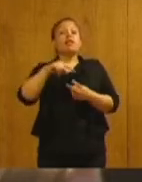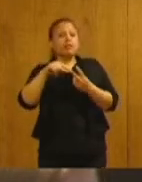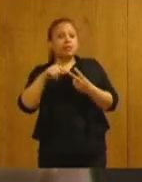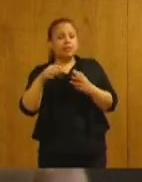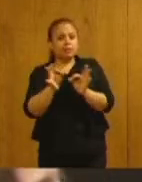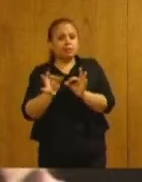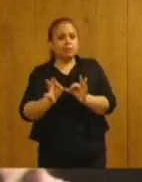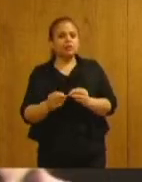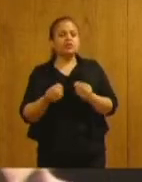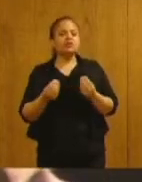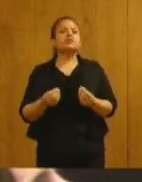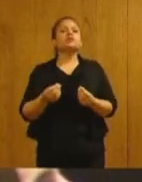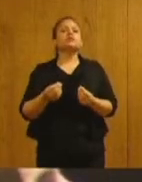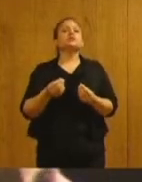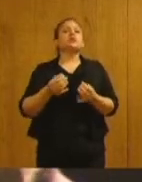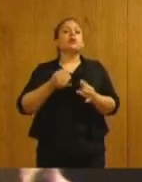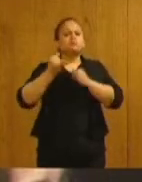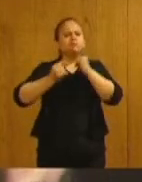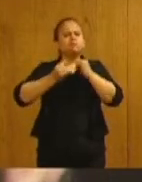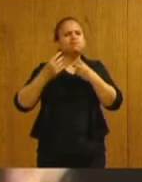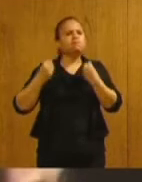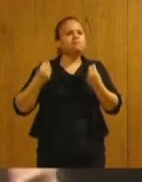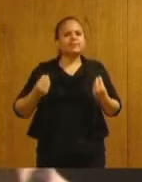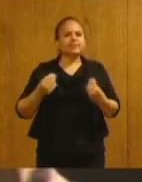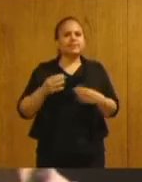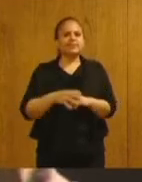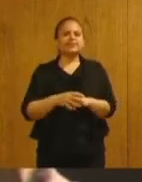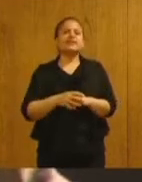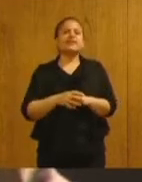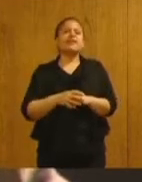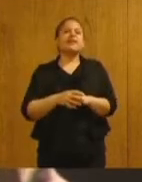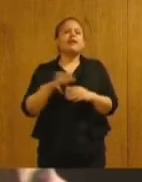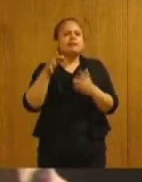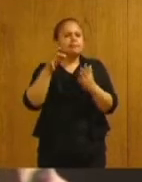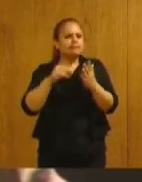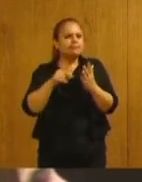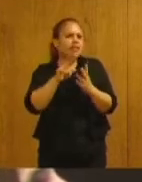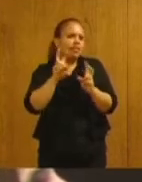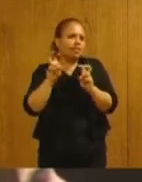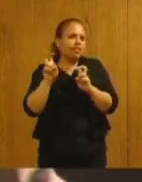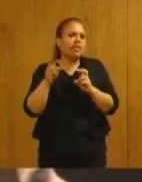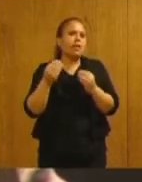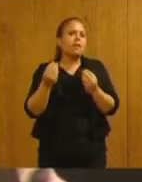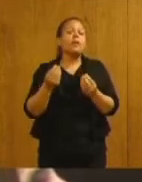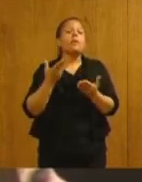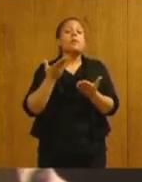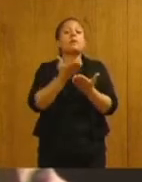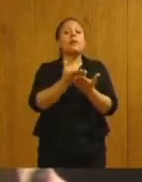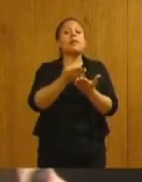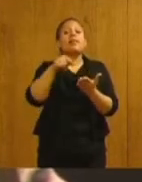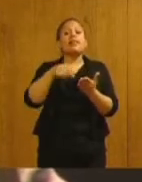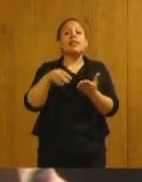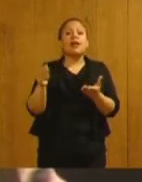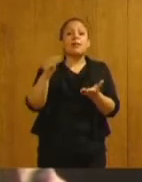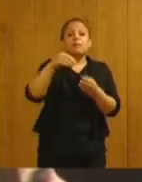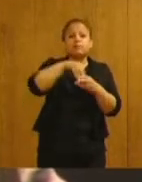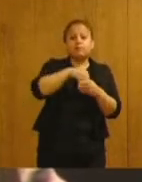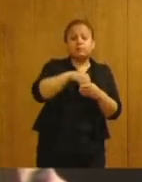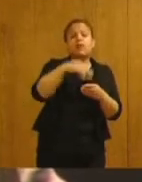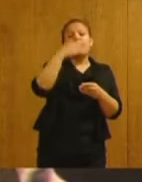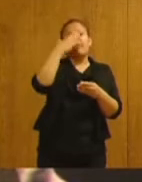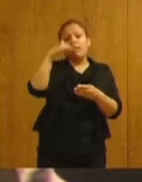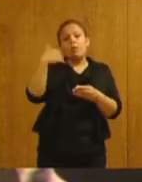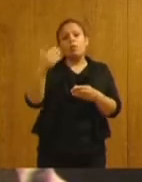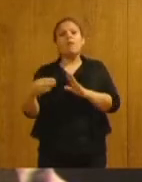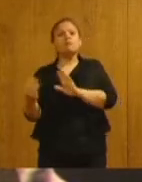Ambos expedientes, señor presidente, si me permite, quisiera hacer algunas consideraciones, porque voy a pedir o solicitar su tratamiento sobre tablas